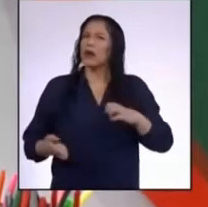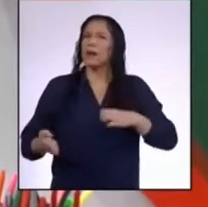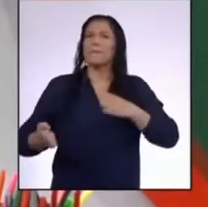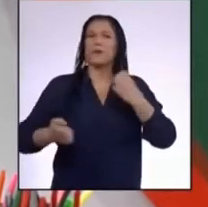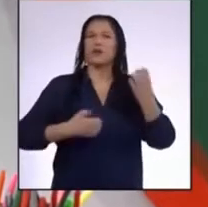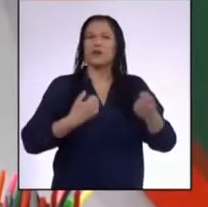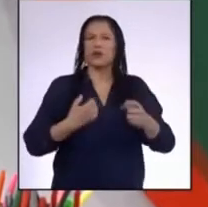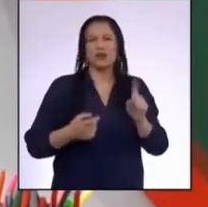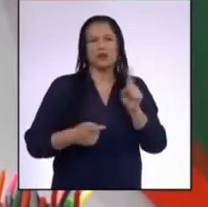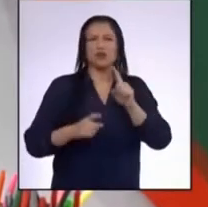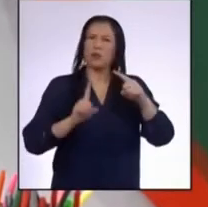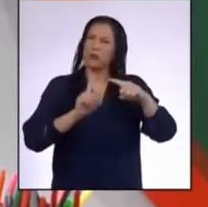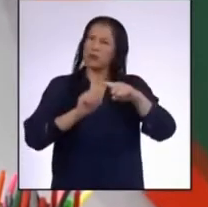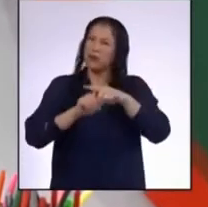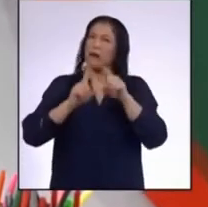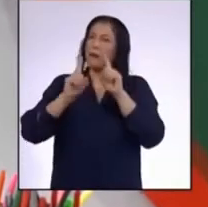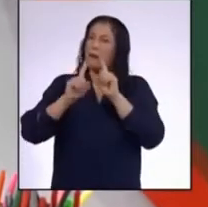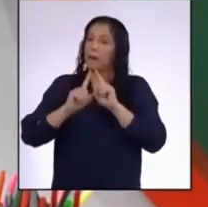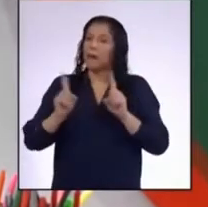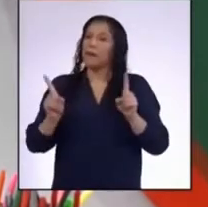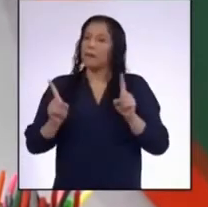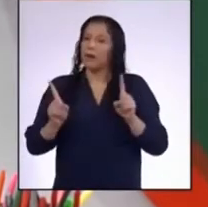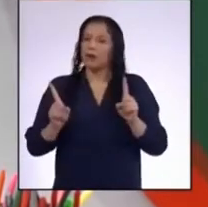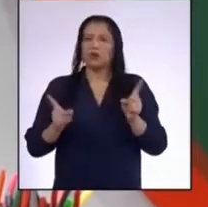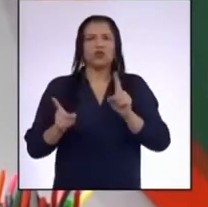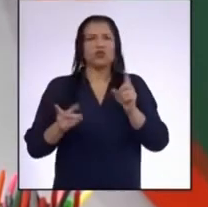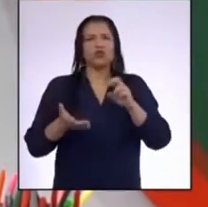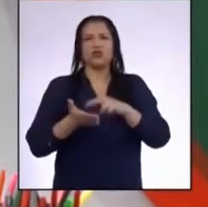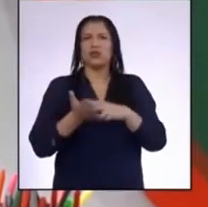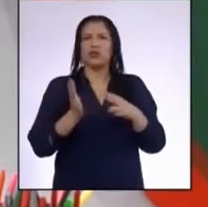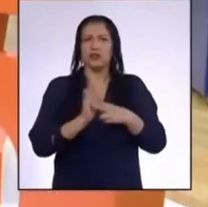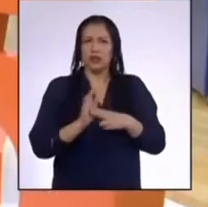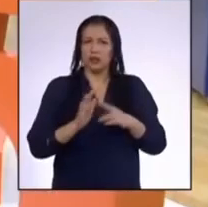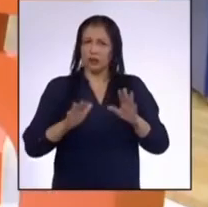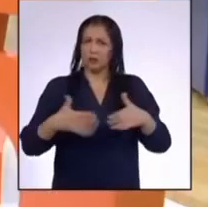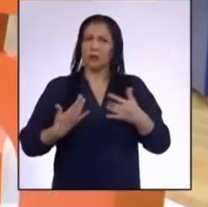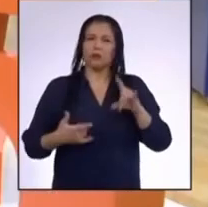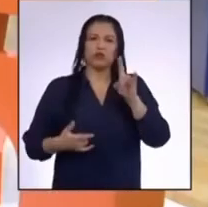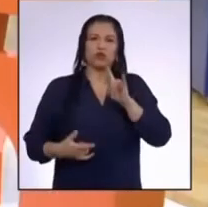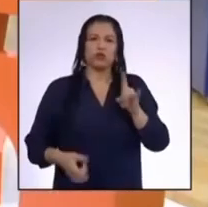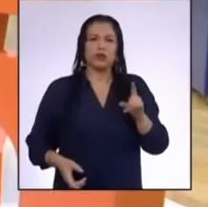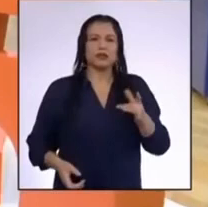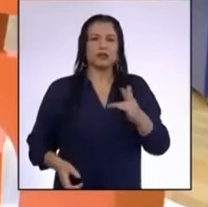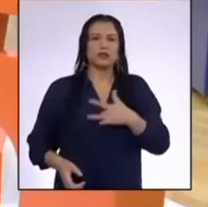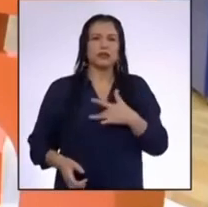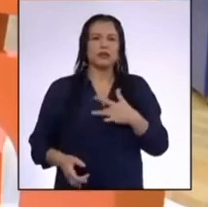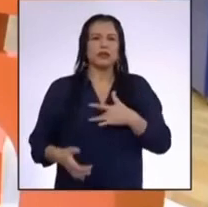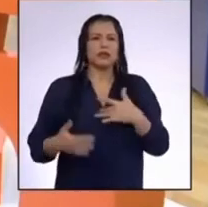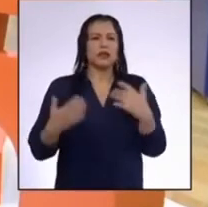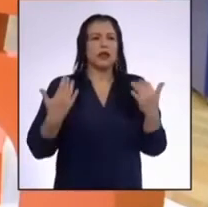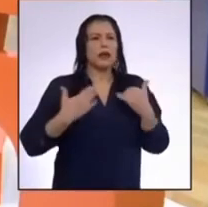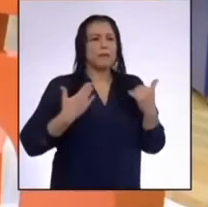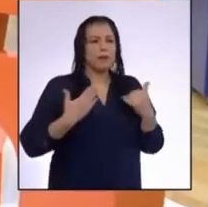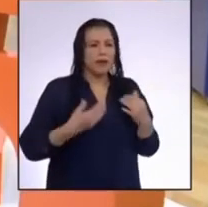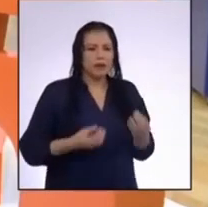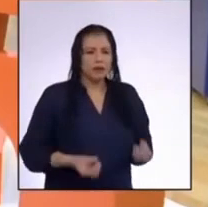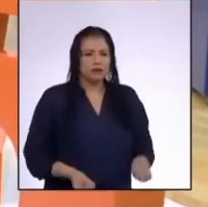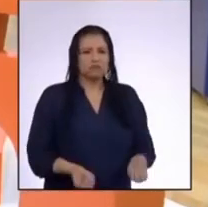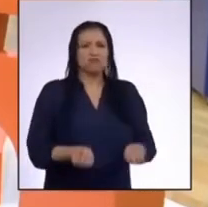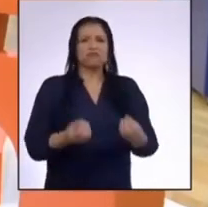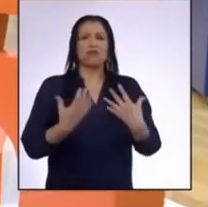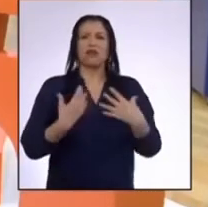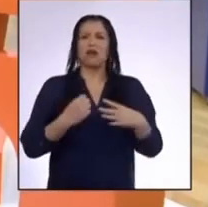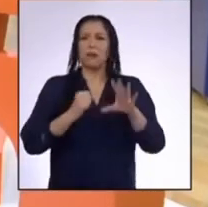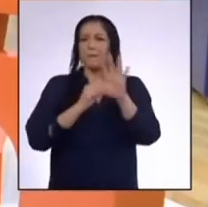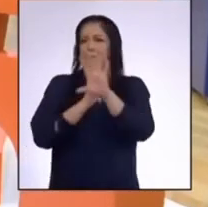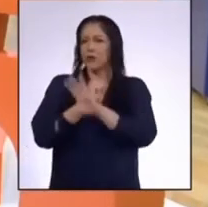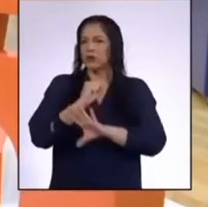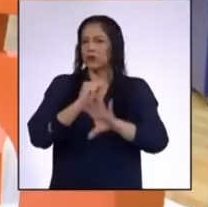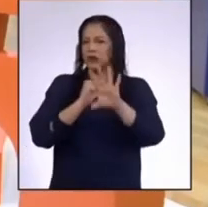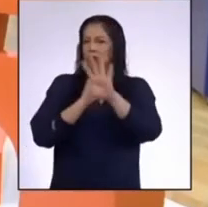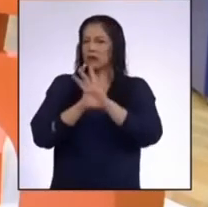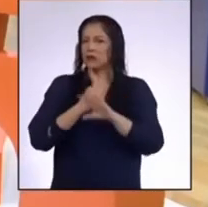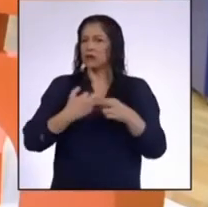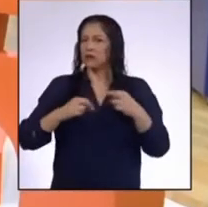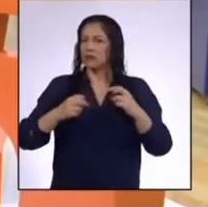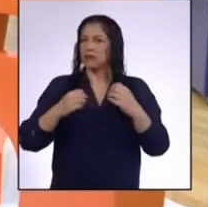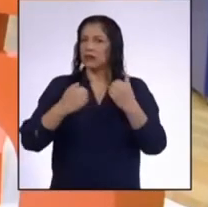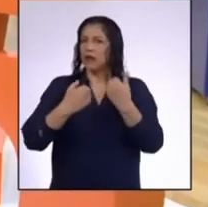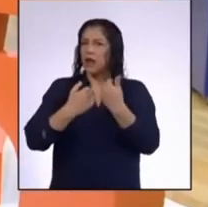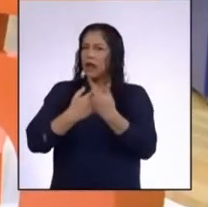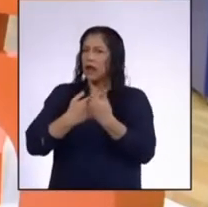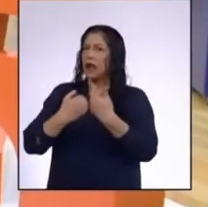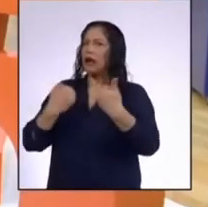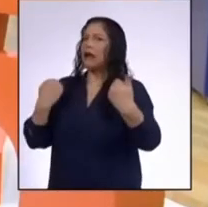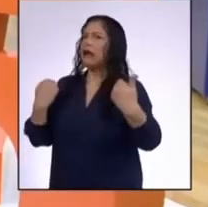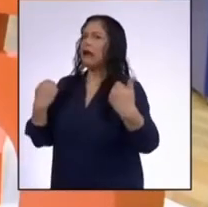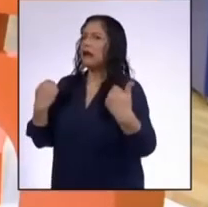no tan positivas, pero eso no significa que no sean útiles Sentir miedo te da una protección, te permite alejarte Y en la